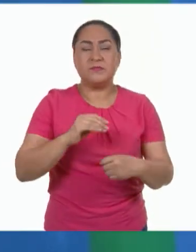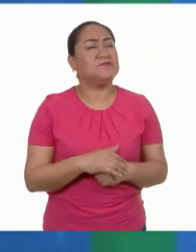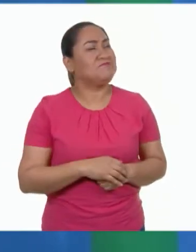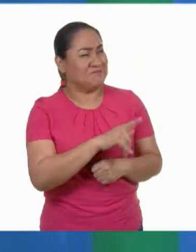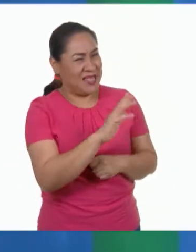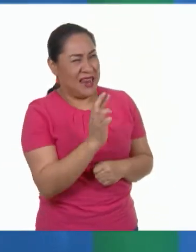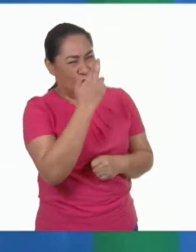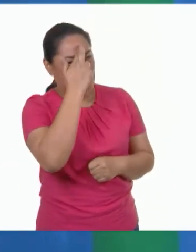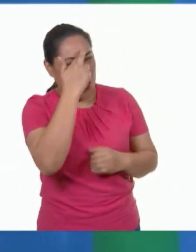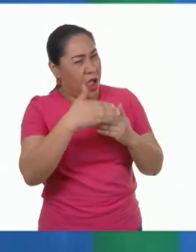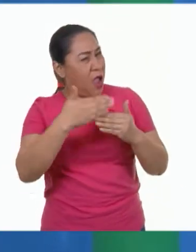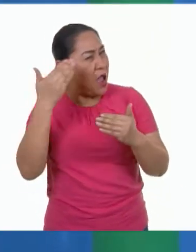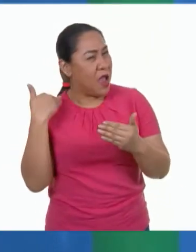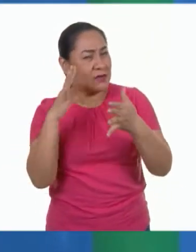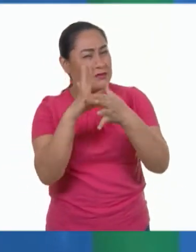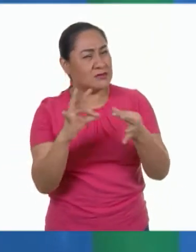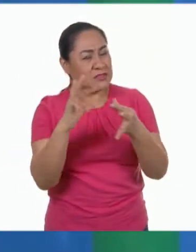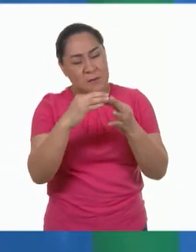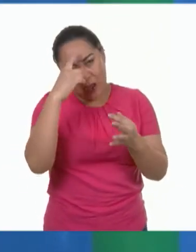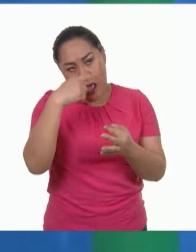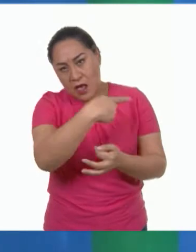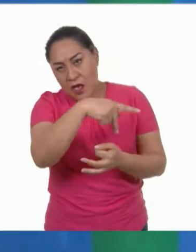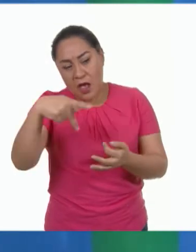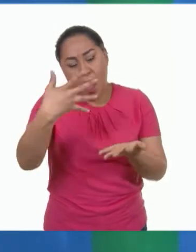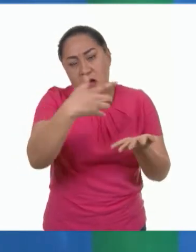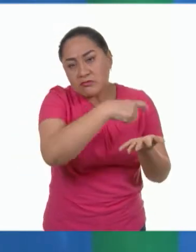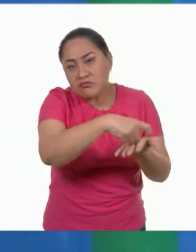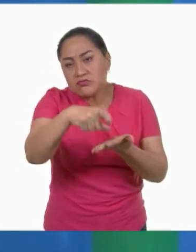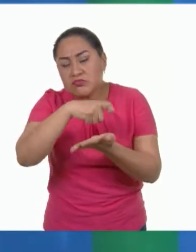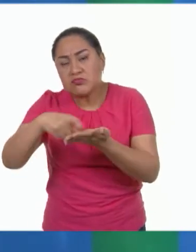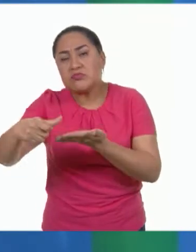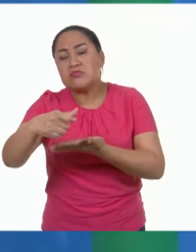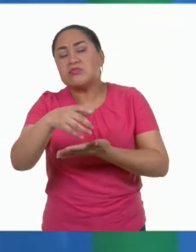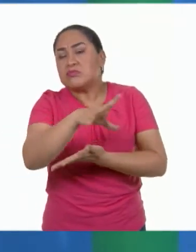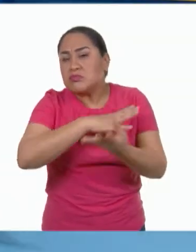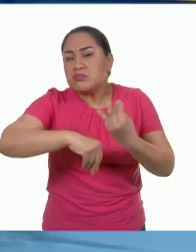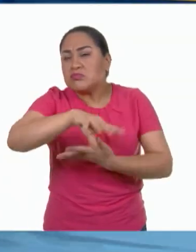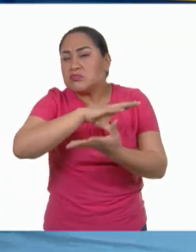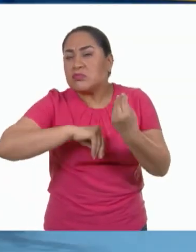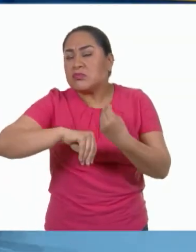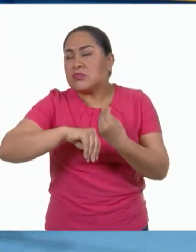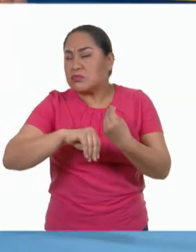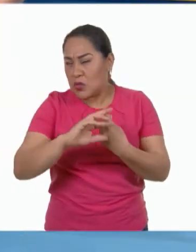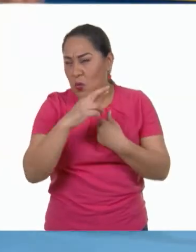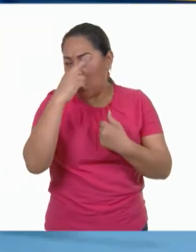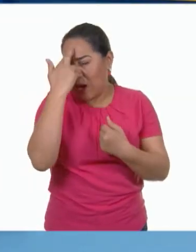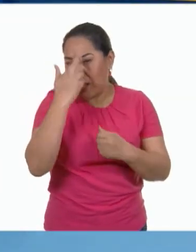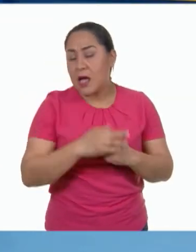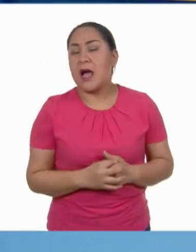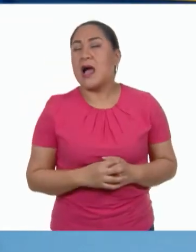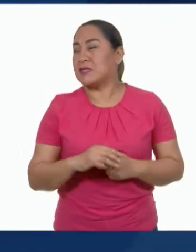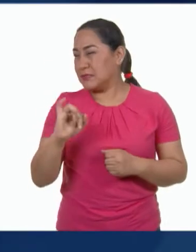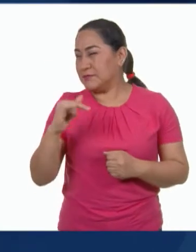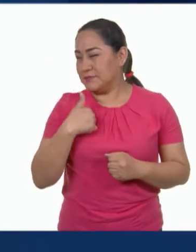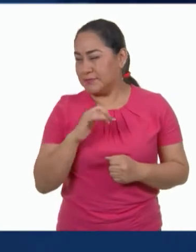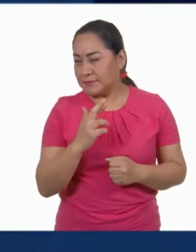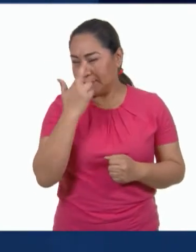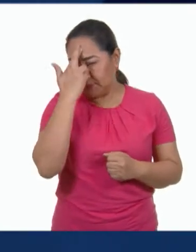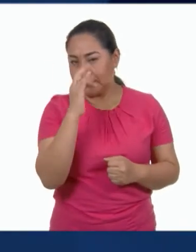esas acciones alternativas para el consumo sustentable en la vida cotidiana? Sí, lo recuerdo perfectamente.